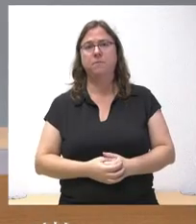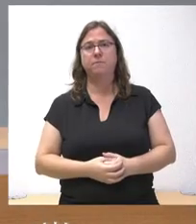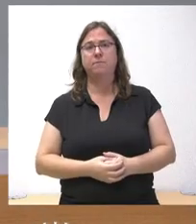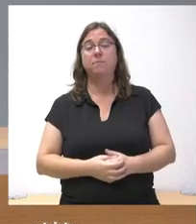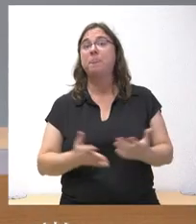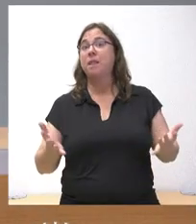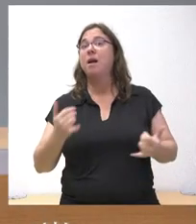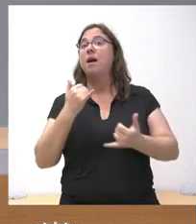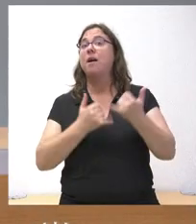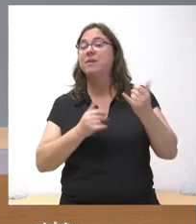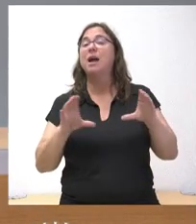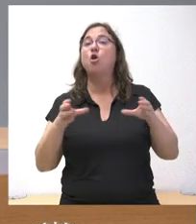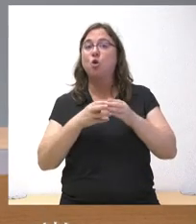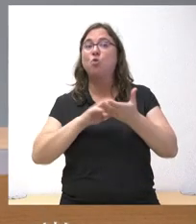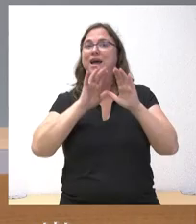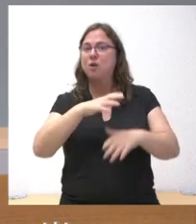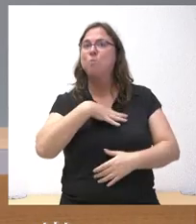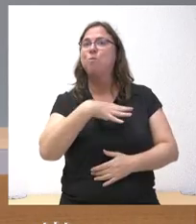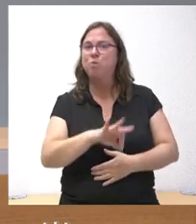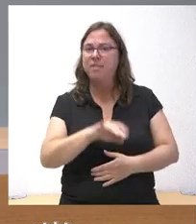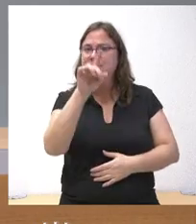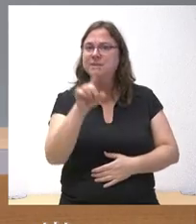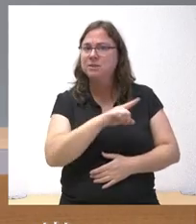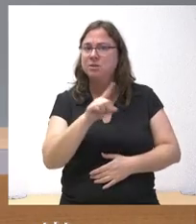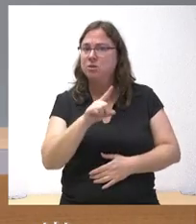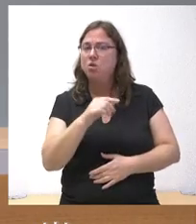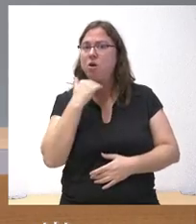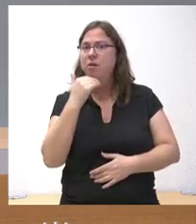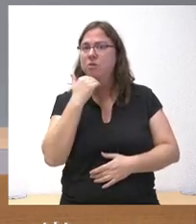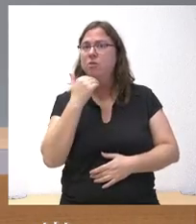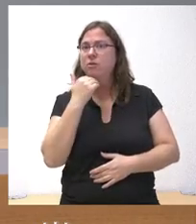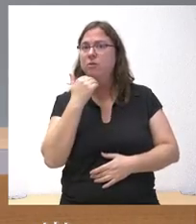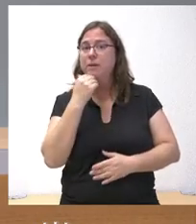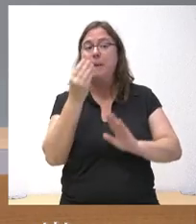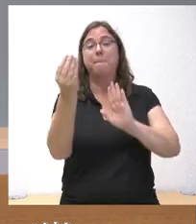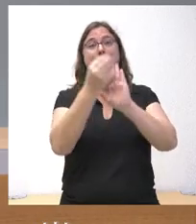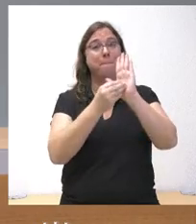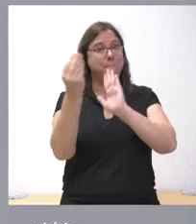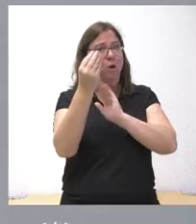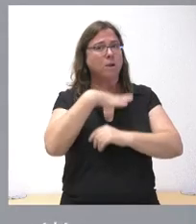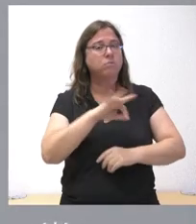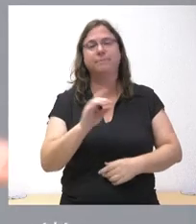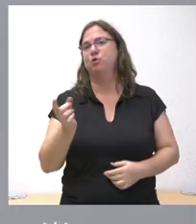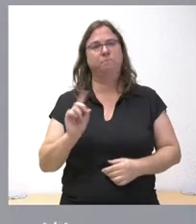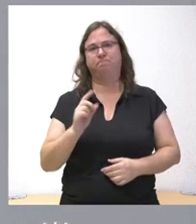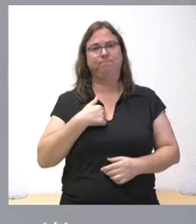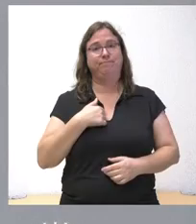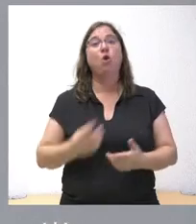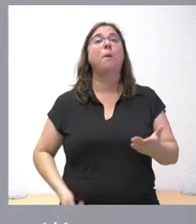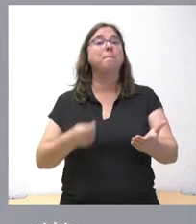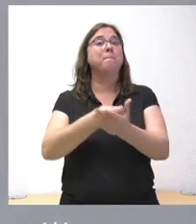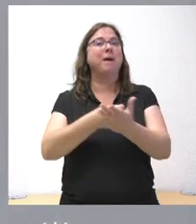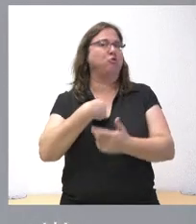¿Entonces la Junta podría articular este tipo de mejoras o no? No, porque nosotros no pagamos esas